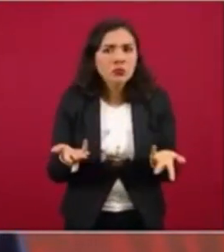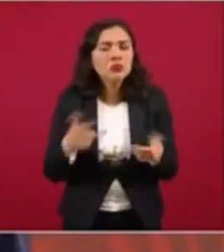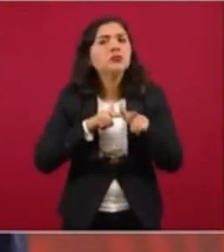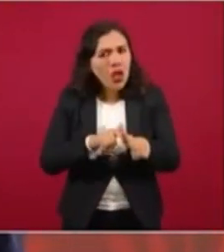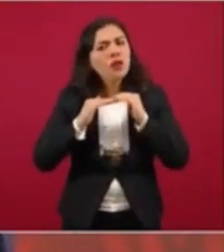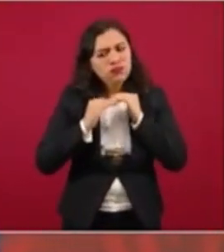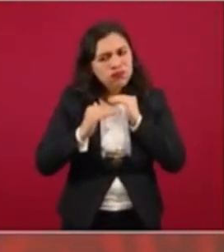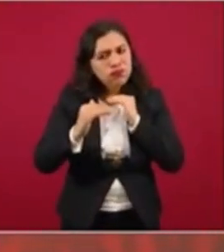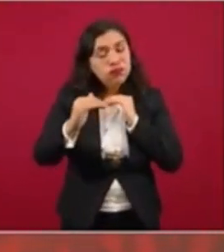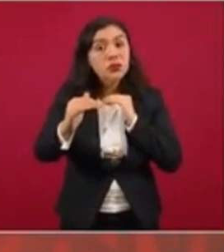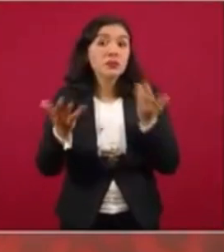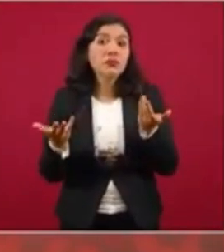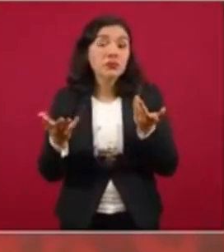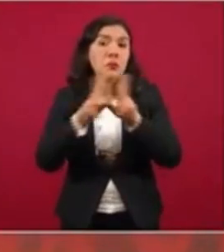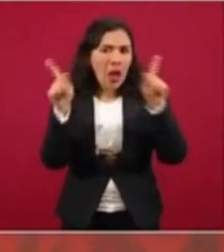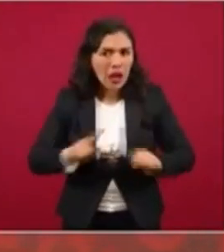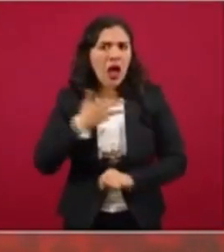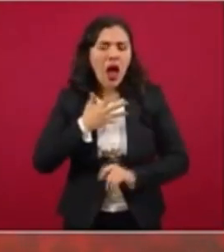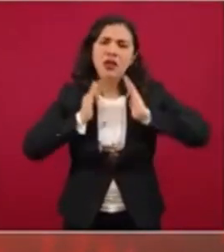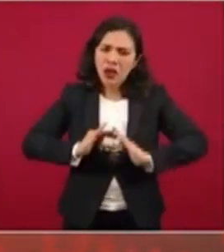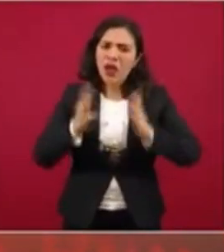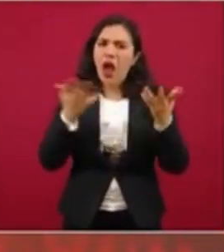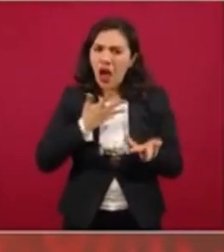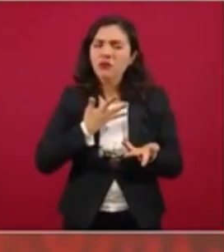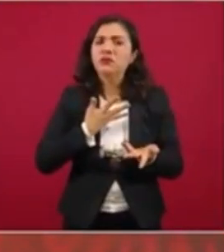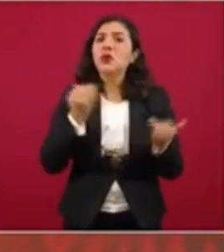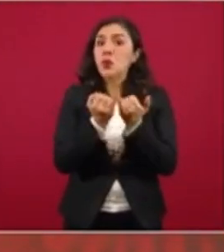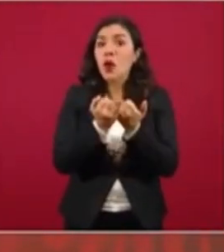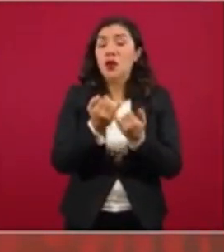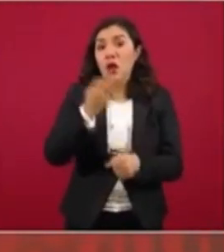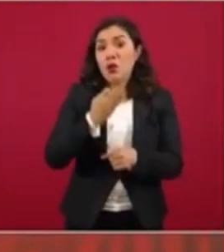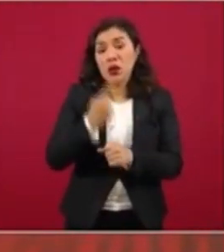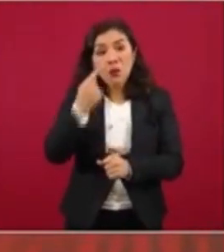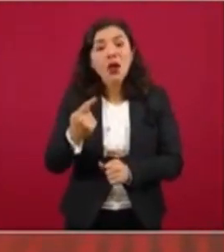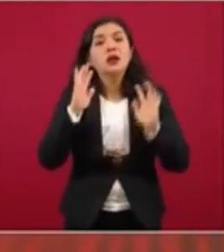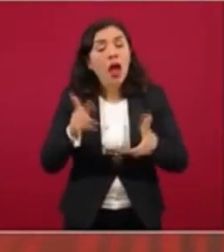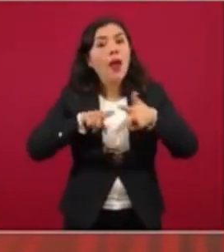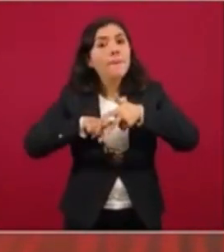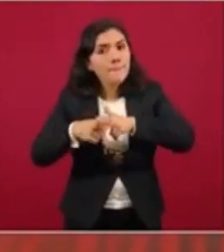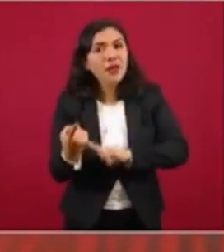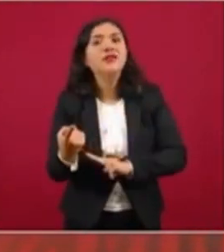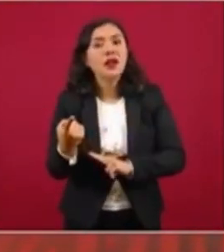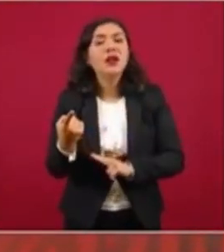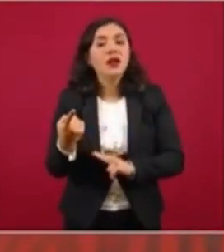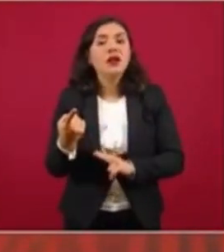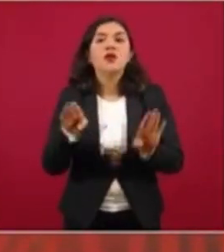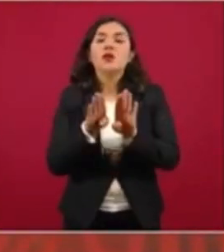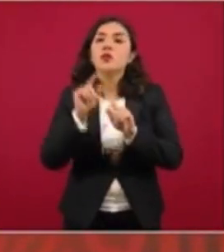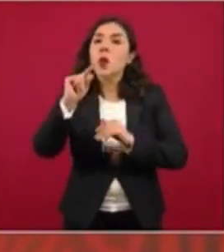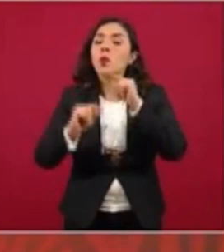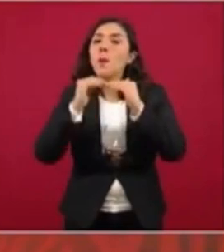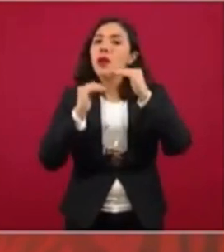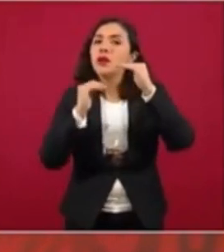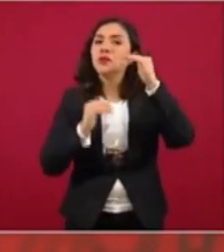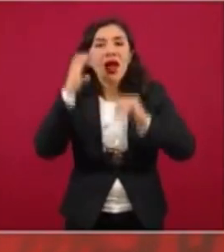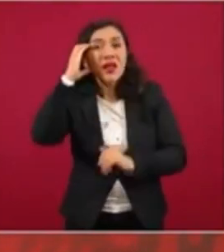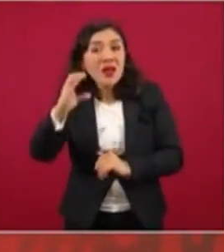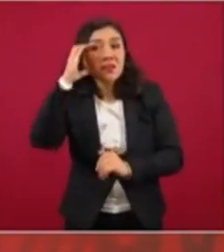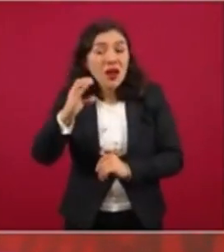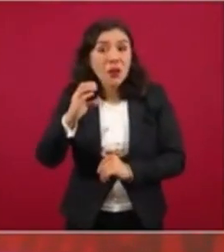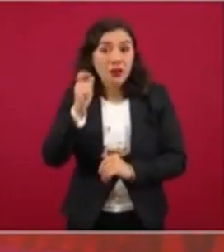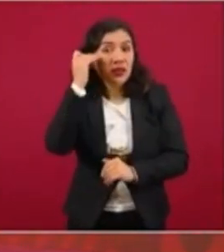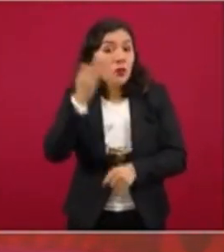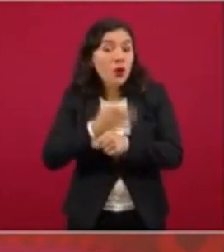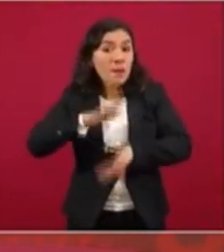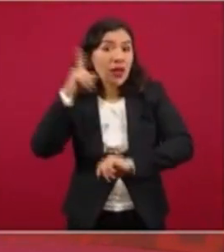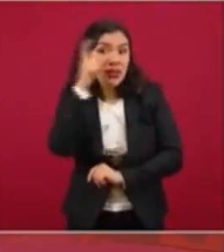se ha mantenido la paz, la tranquilidad. Inclusive estamos ya empezando a reducir la incidencia delitiva en momentos